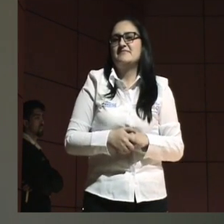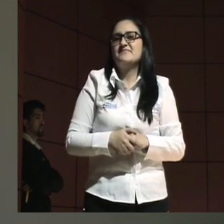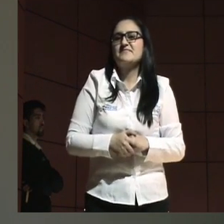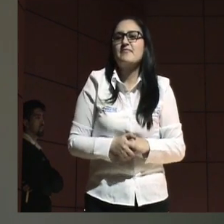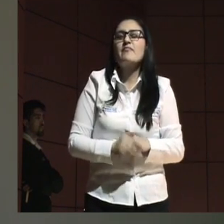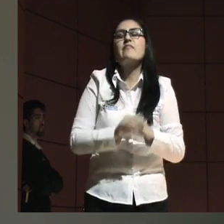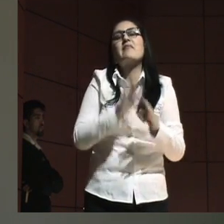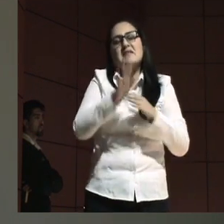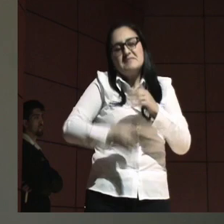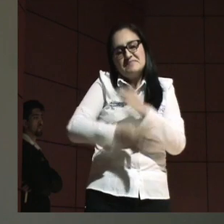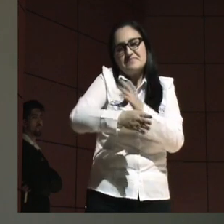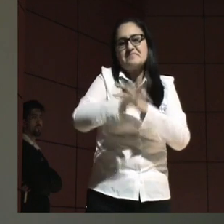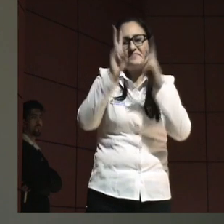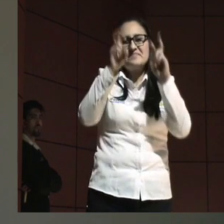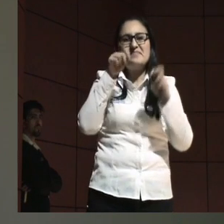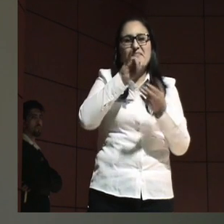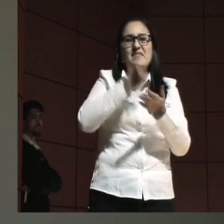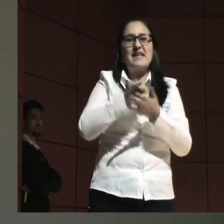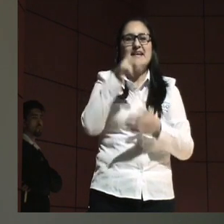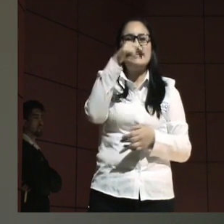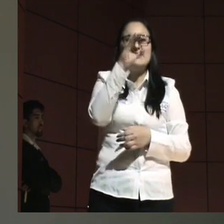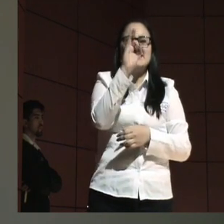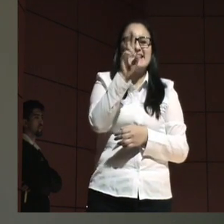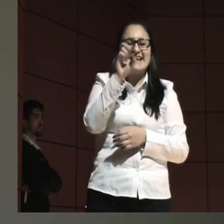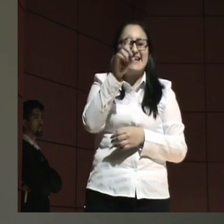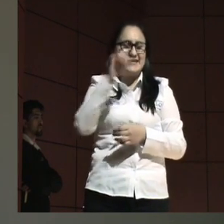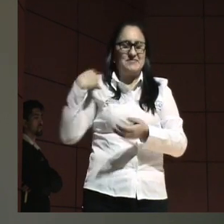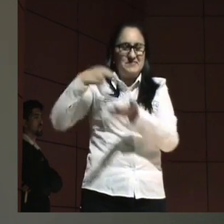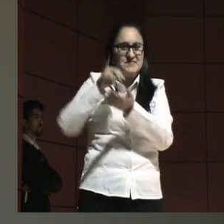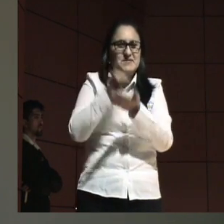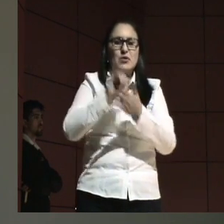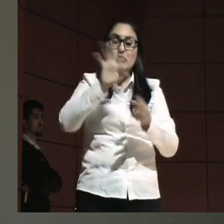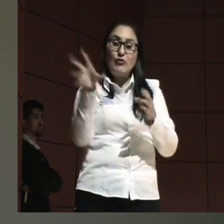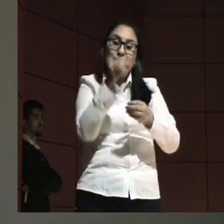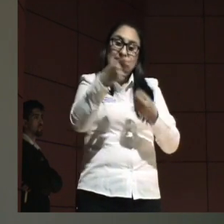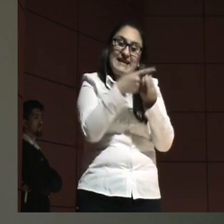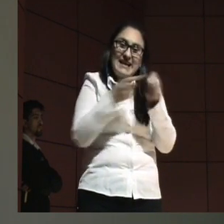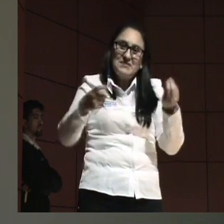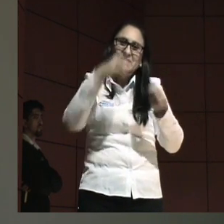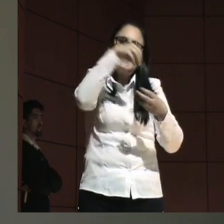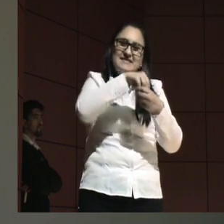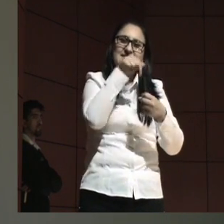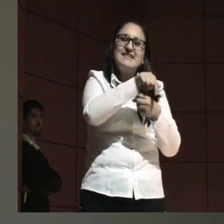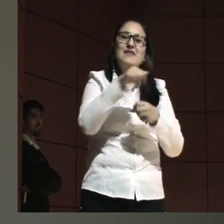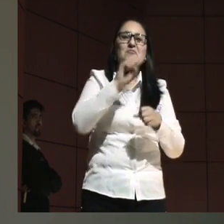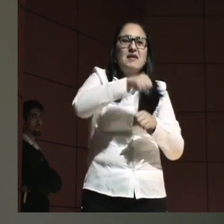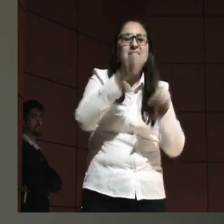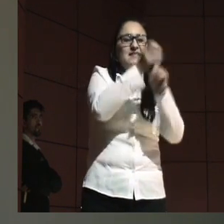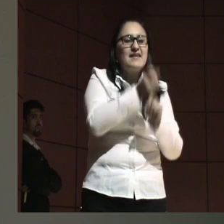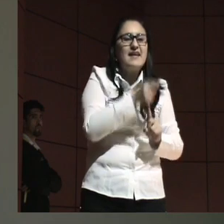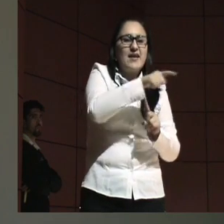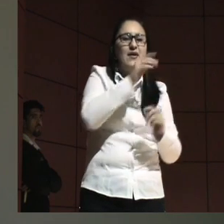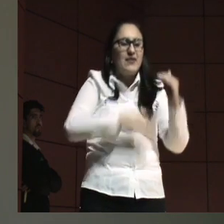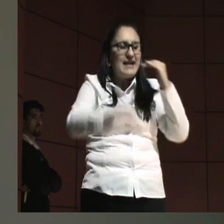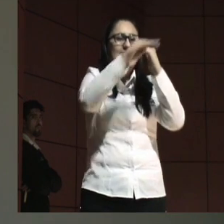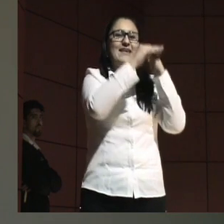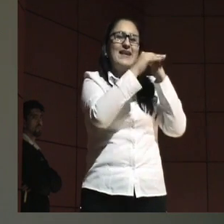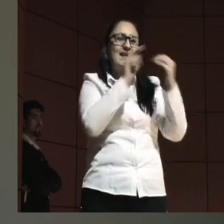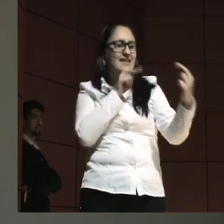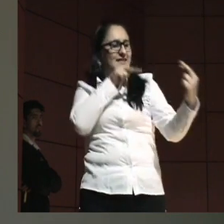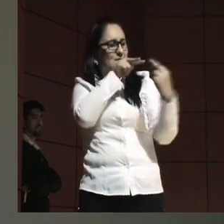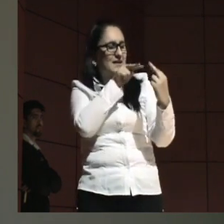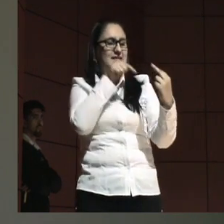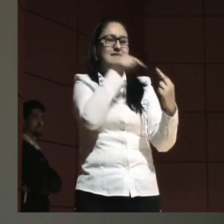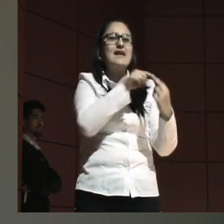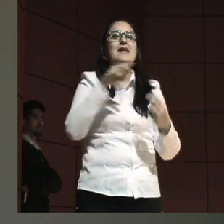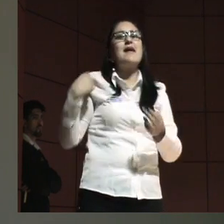Para seguir en el tema de la otredad, esos dos elementos, el mirarse en el otro, encontrarse y el ser equivalente, John